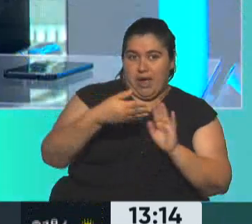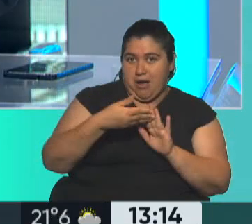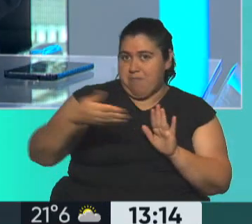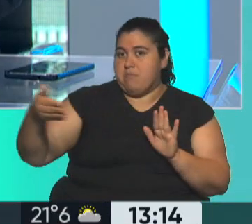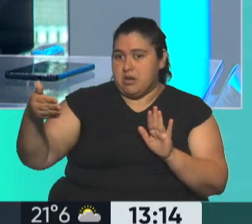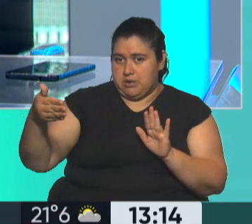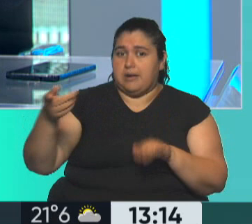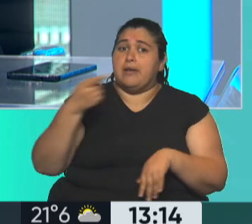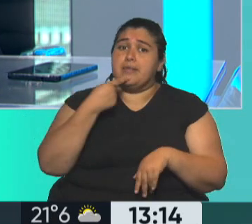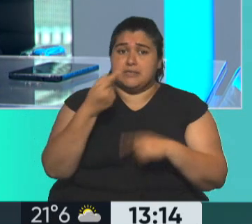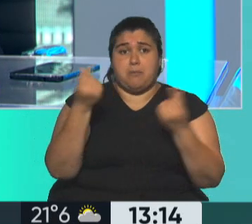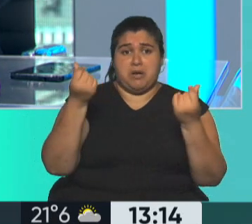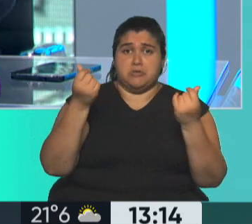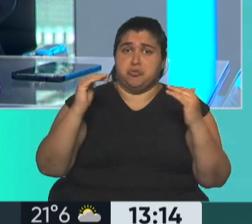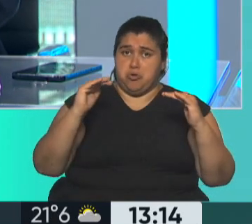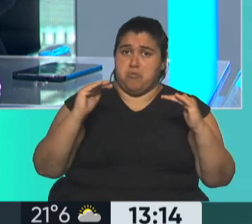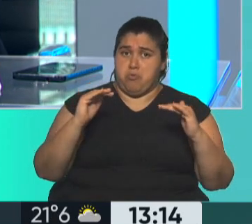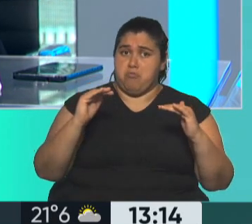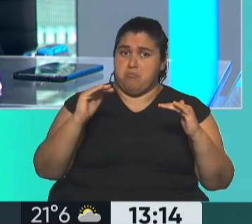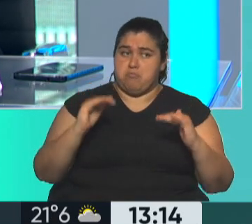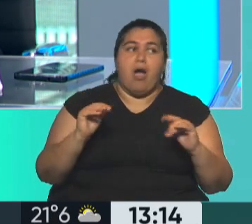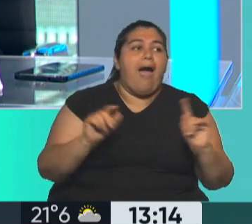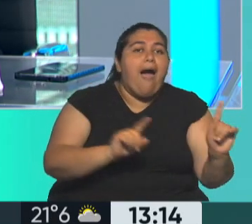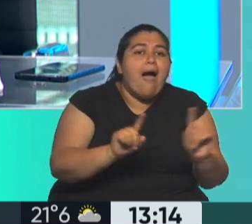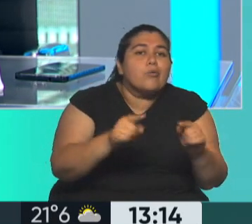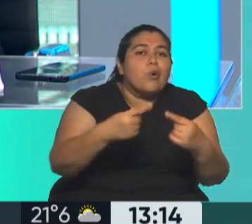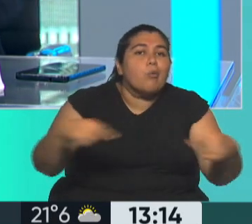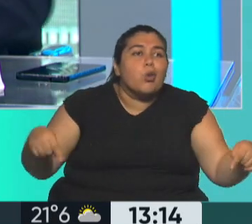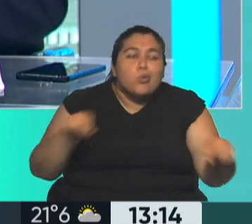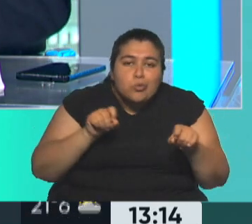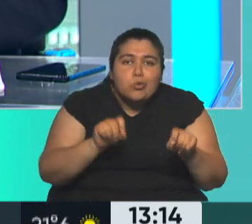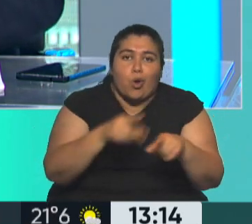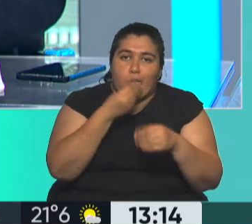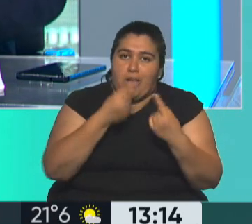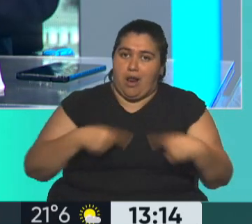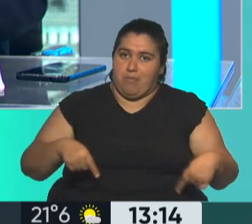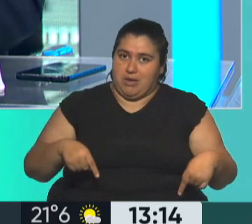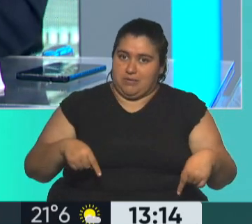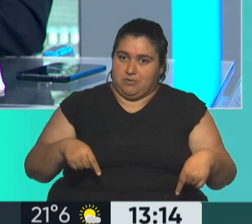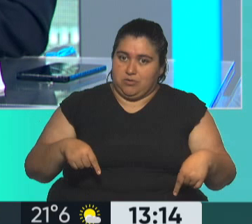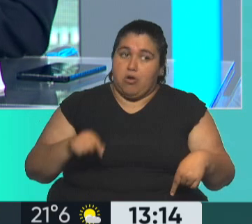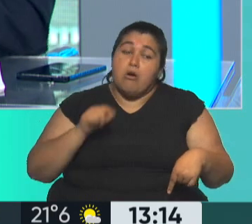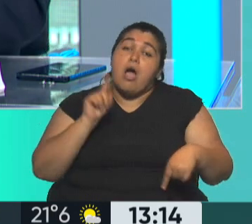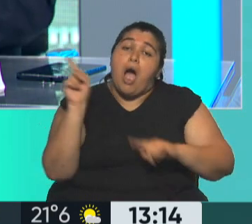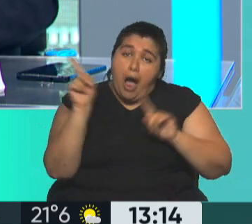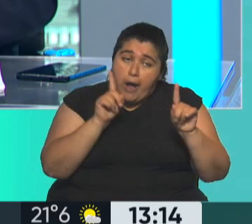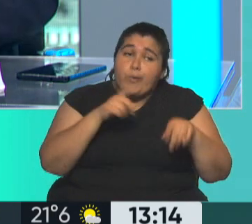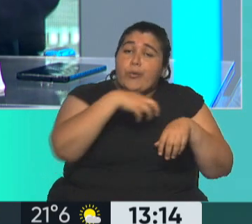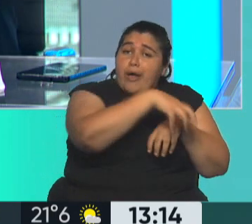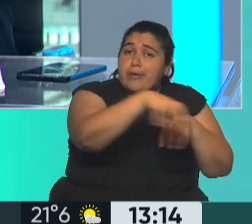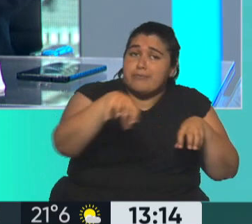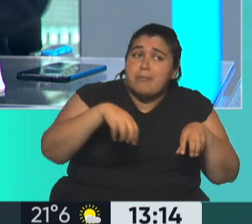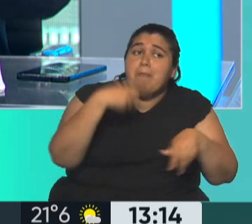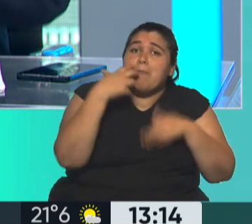para abajo de algunos precios. No solo del dólar, sino en algunos productos, inclusive alimenticios. Están dando correcciones para abajo, lo marcan algunas encuestadoras